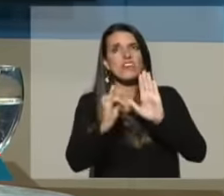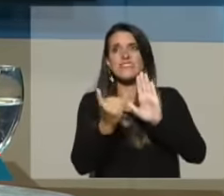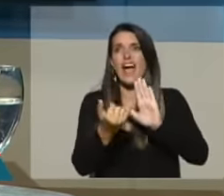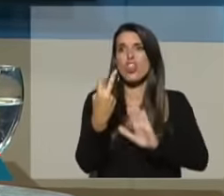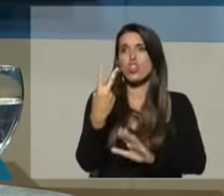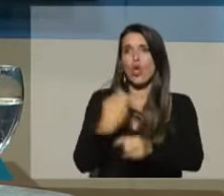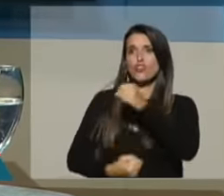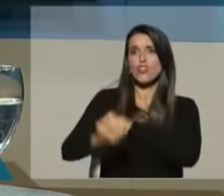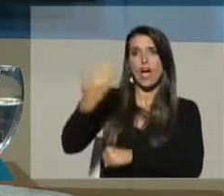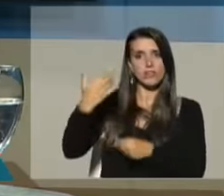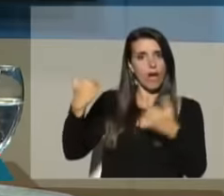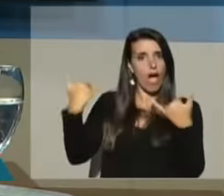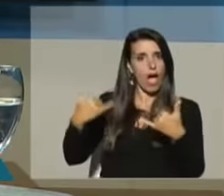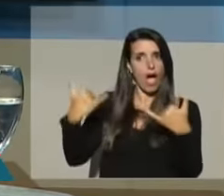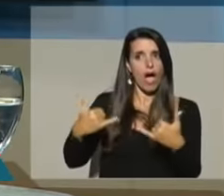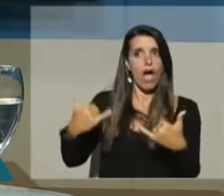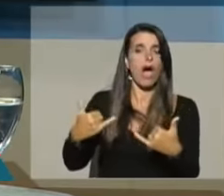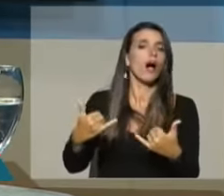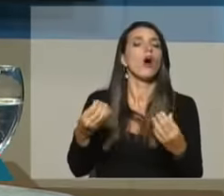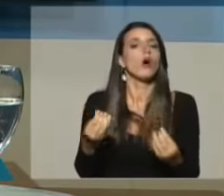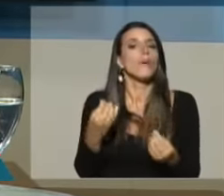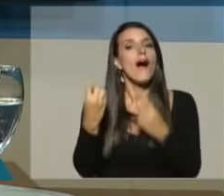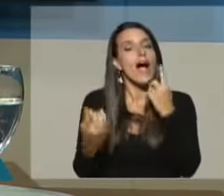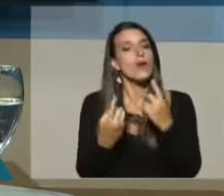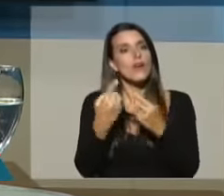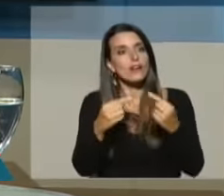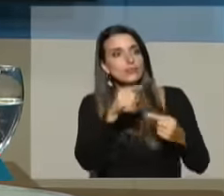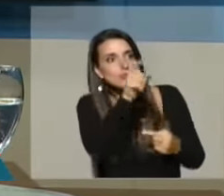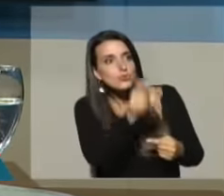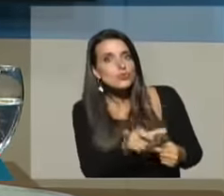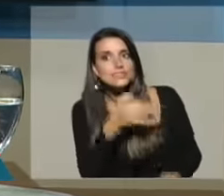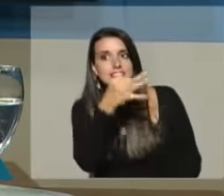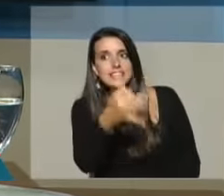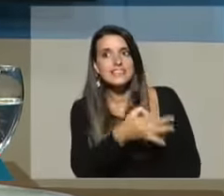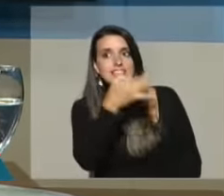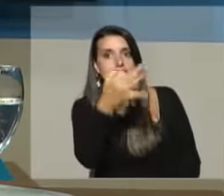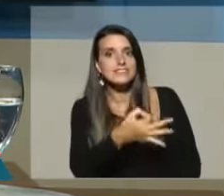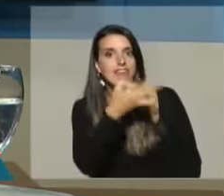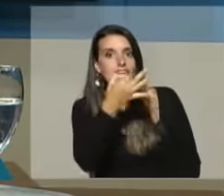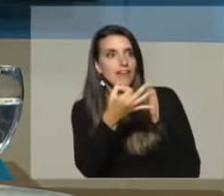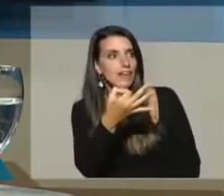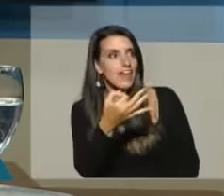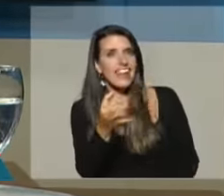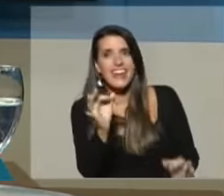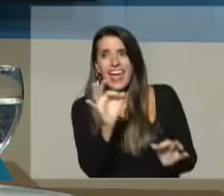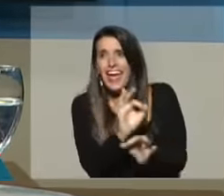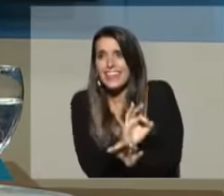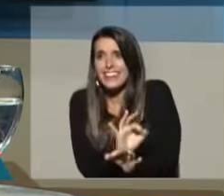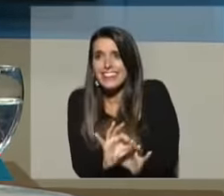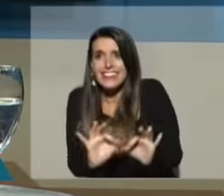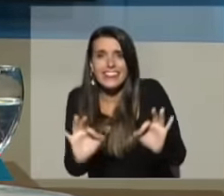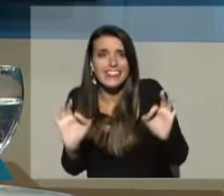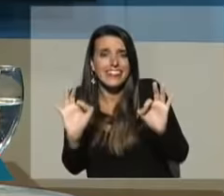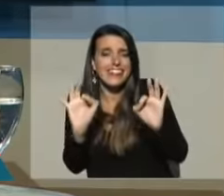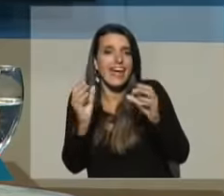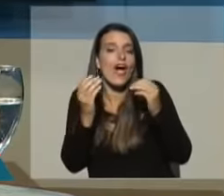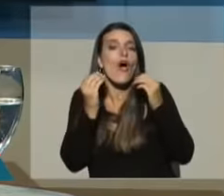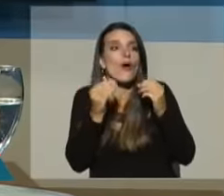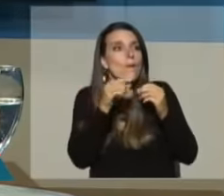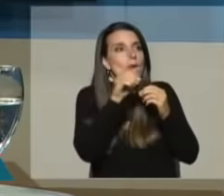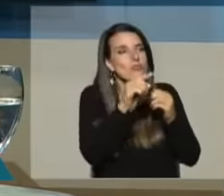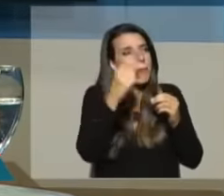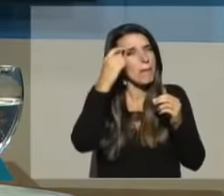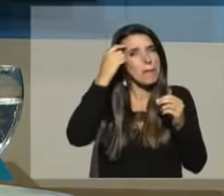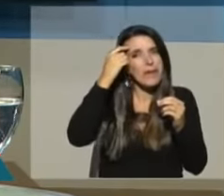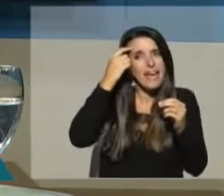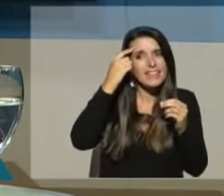dos años. ¿Alguna de las cosas que ha relatado el señor Michelini han sucedido? Ninguna. En el mundo paralelo del señor